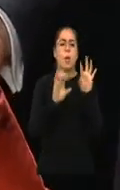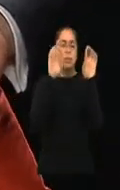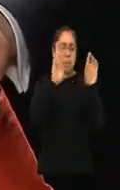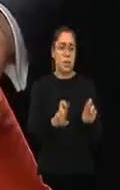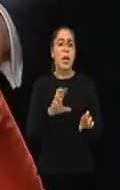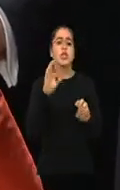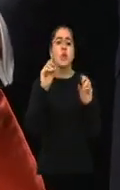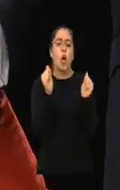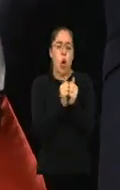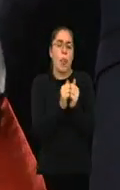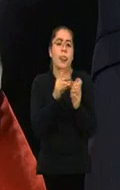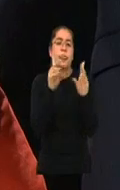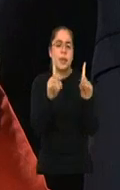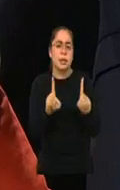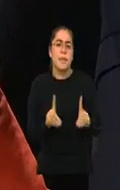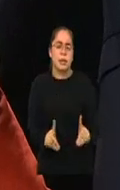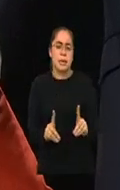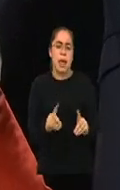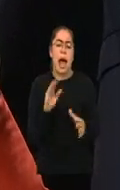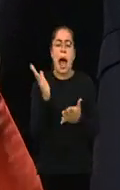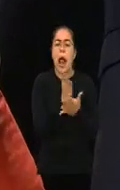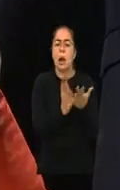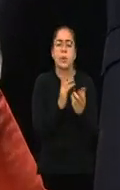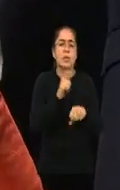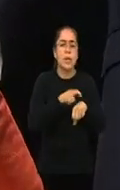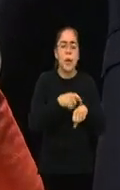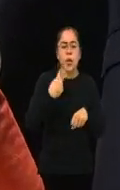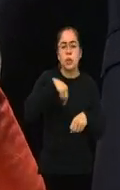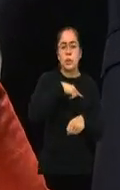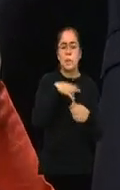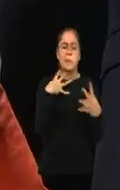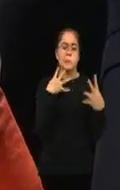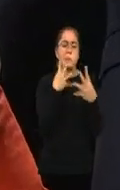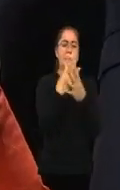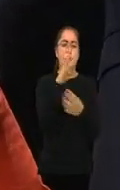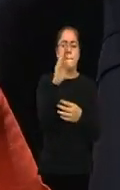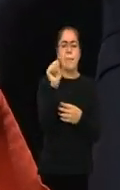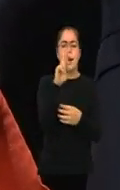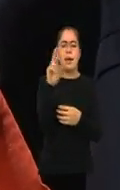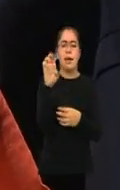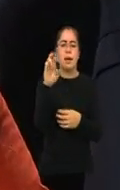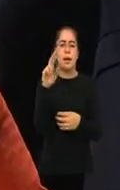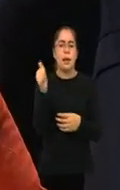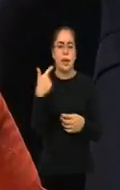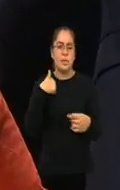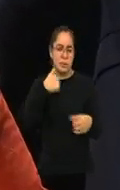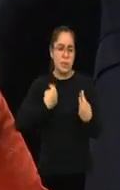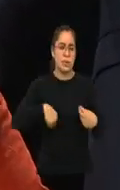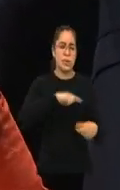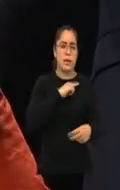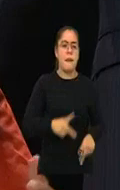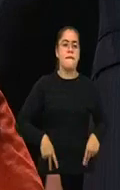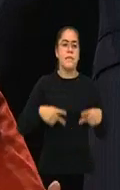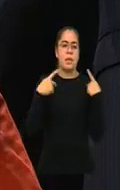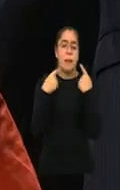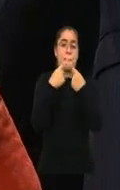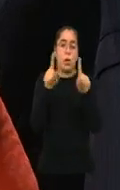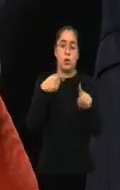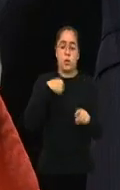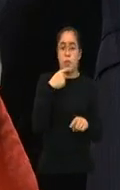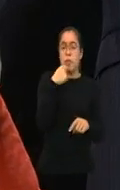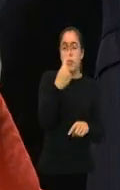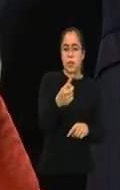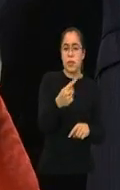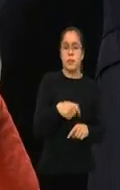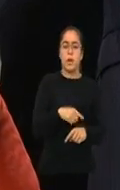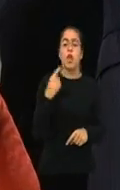que en algún momento hemos encontrado barreras en nuestra vida. Sin embargo, yo siempre he dicho que si todos nos